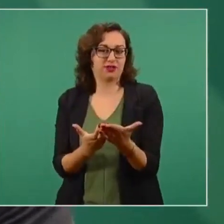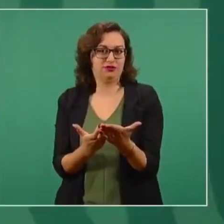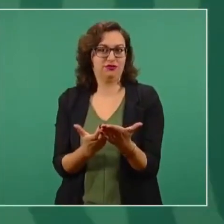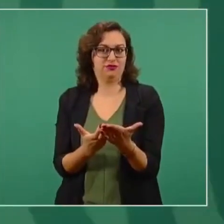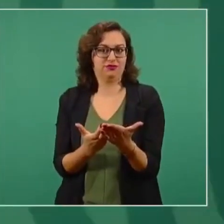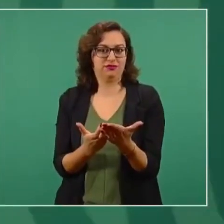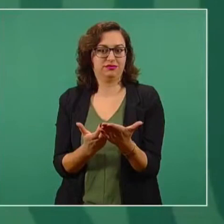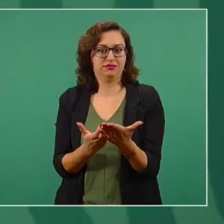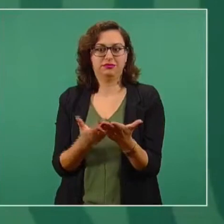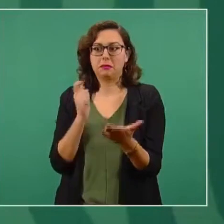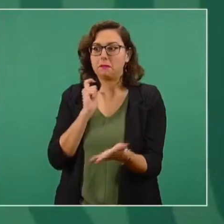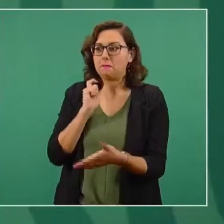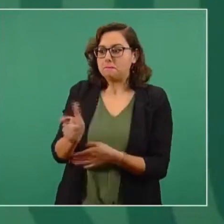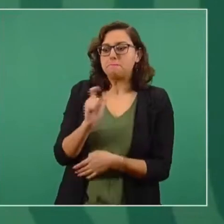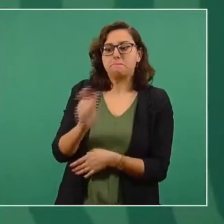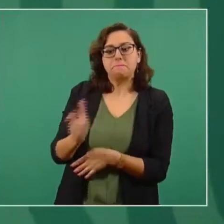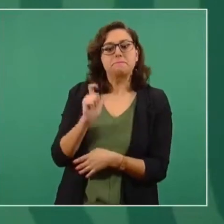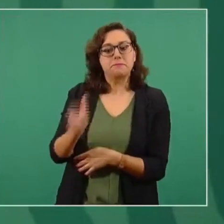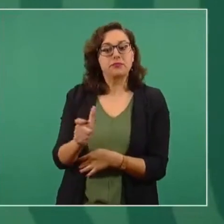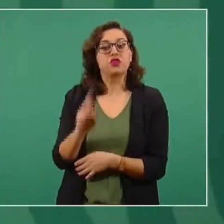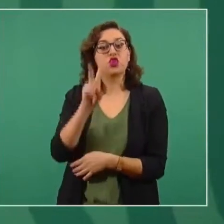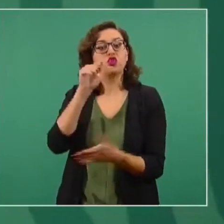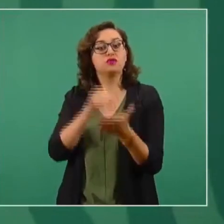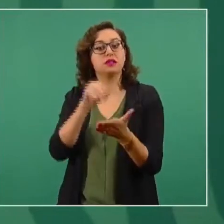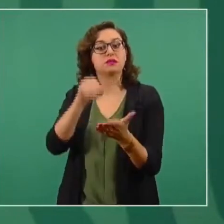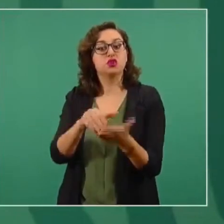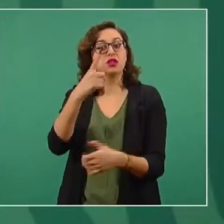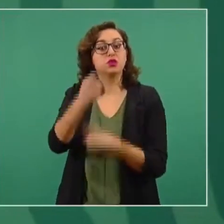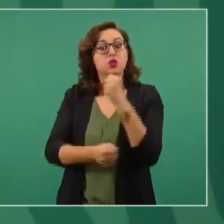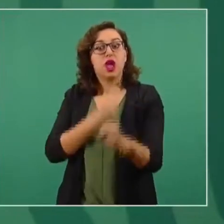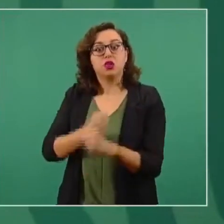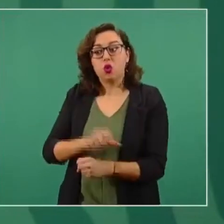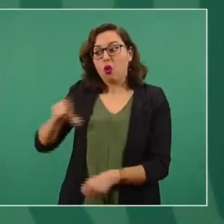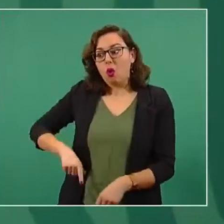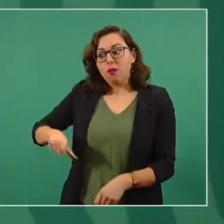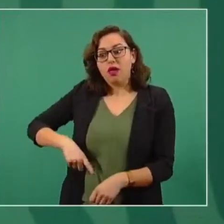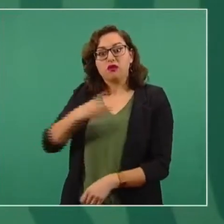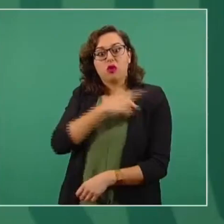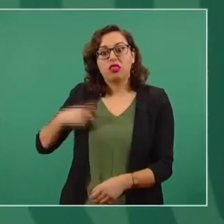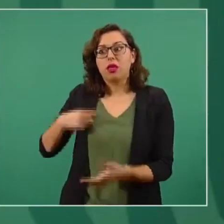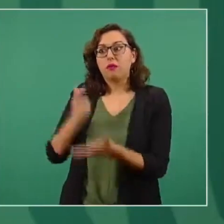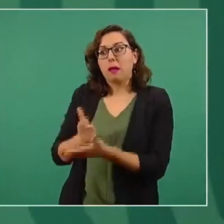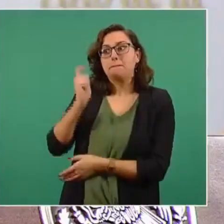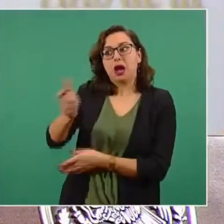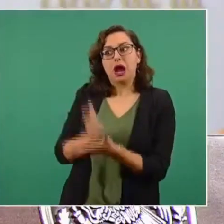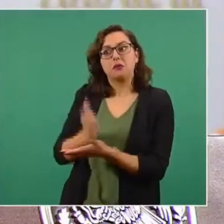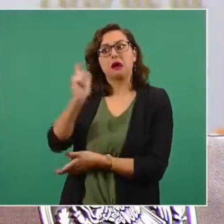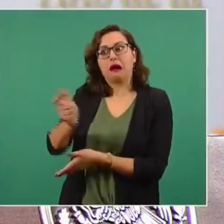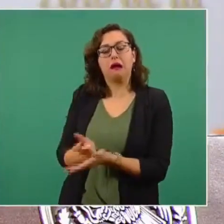que teníamos que pagar alrededor de dos mil millones al año. Ahora tienen que